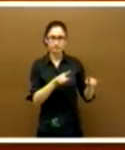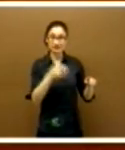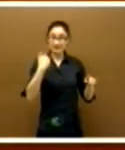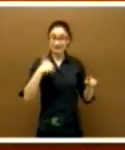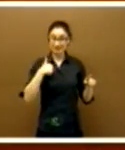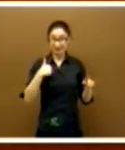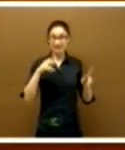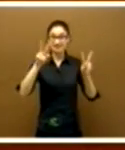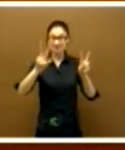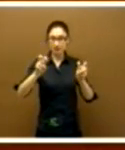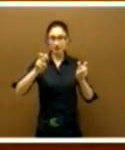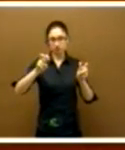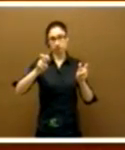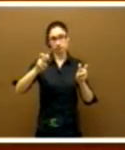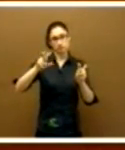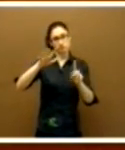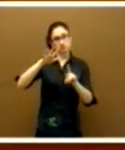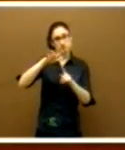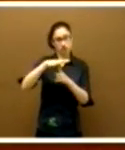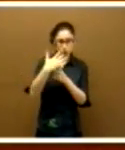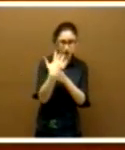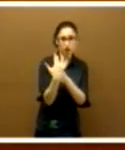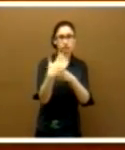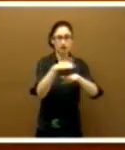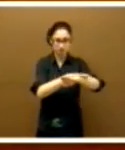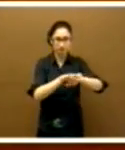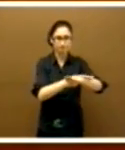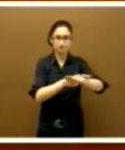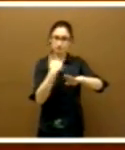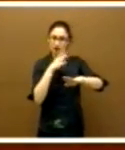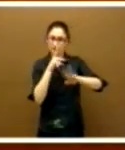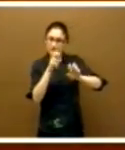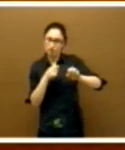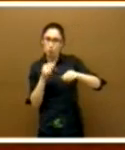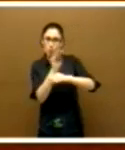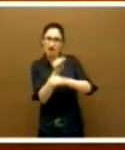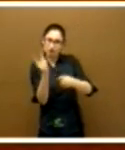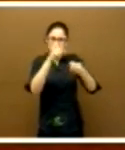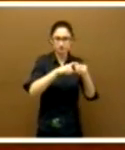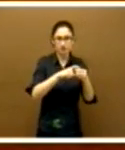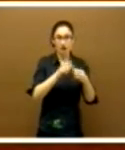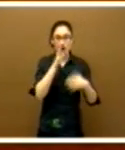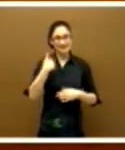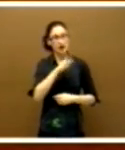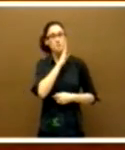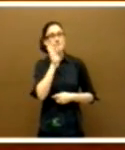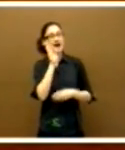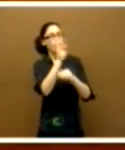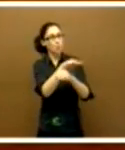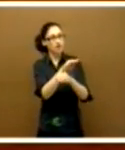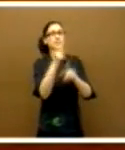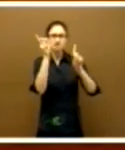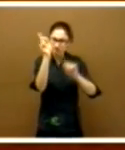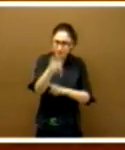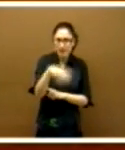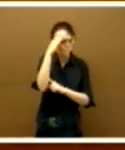a ser cuidador. Ahora podemos afirmar que cuidan las madres, pero cada vez más los padres de sus